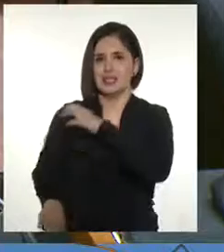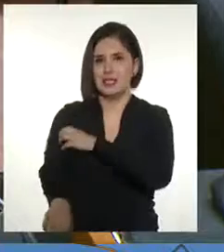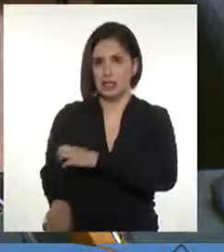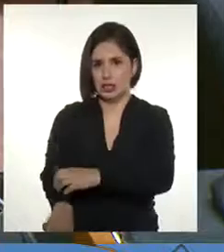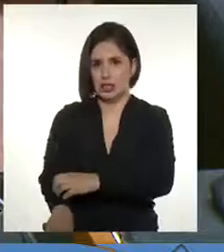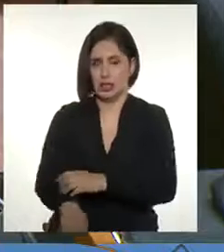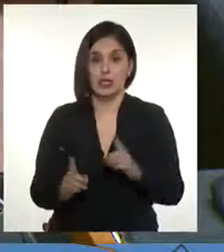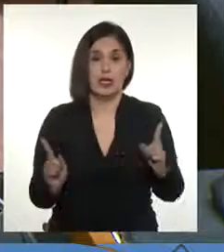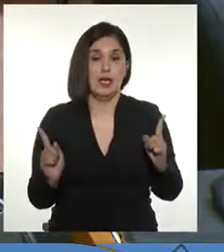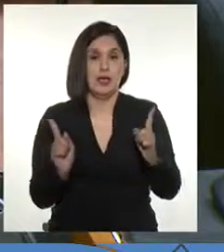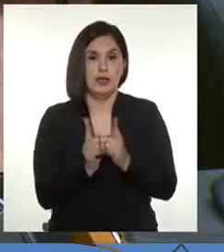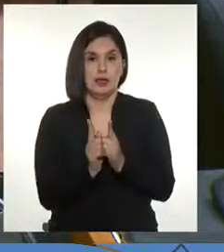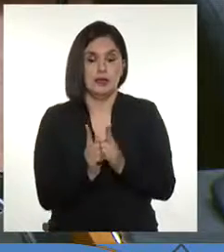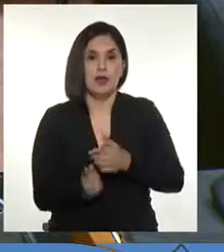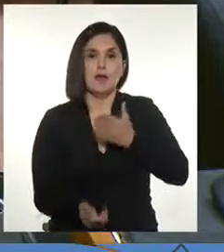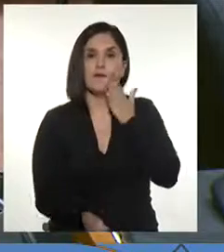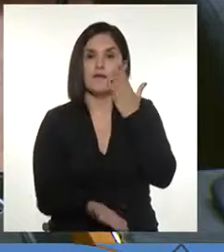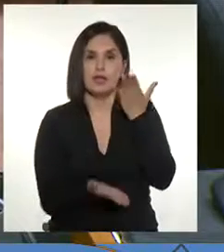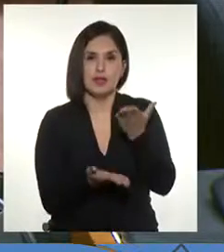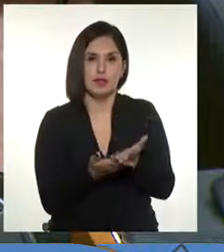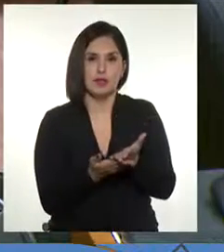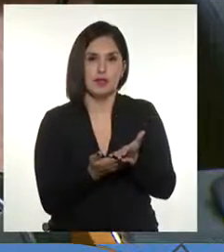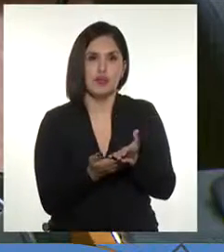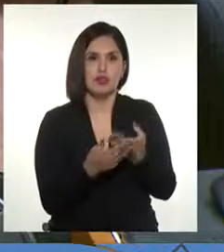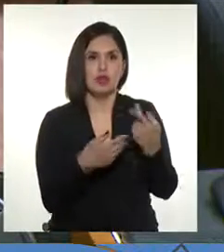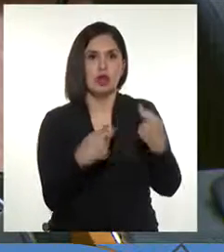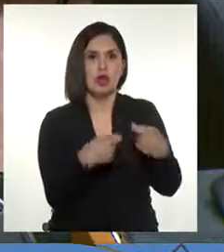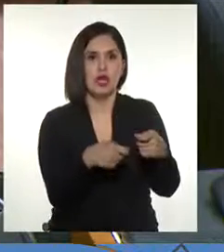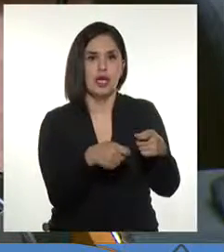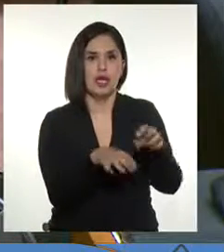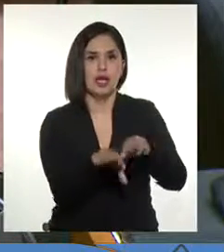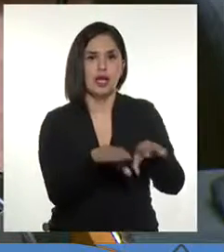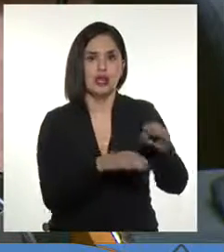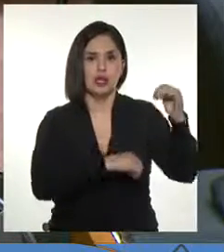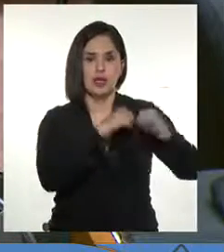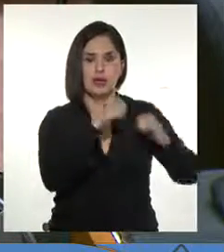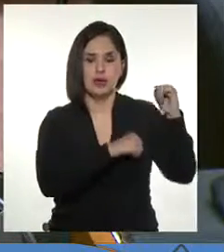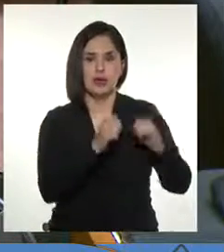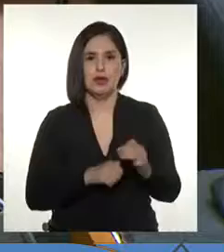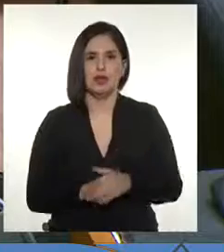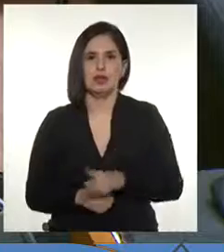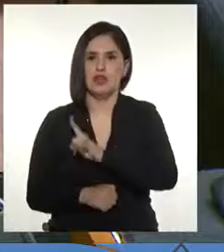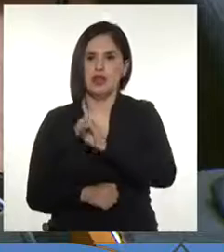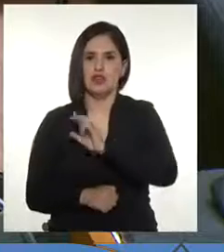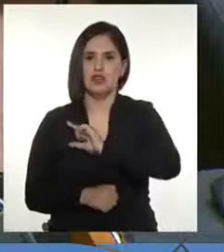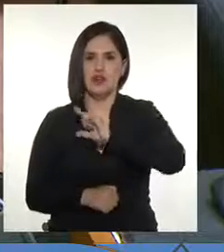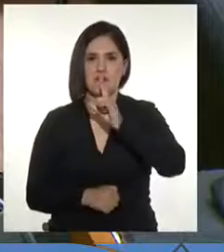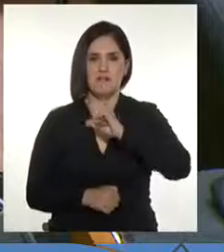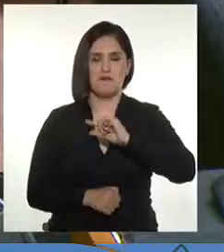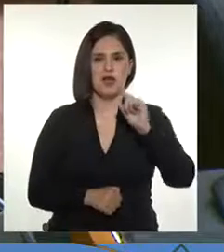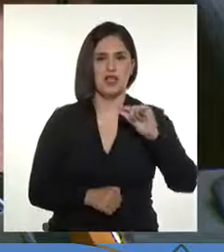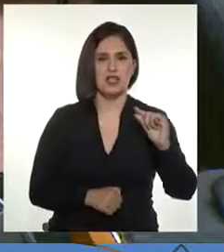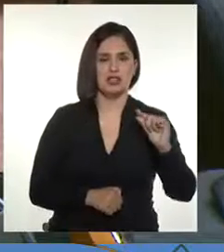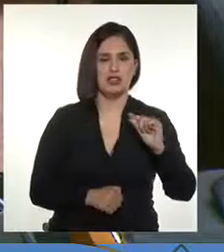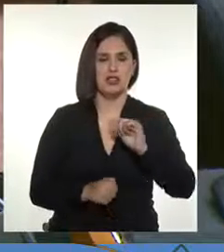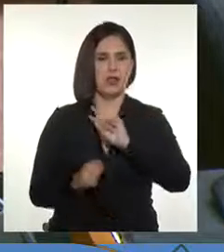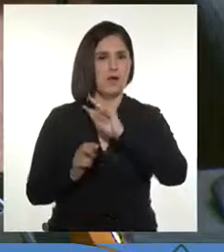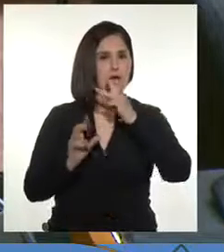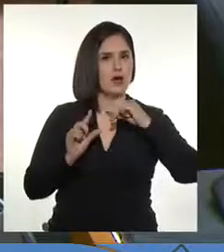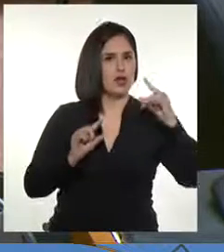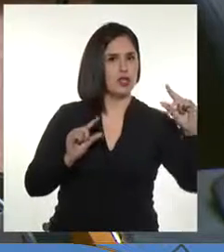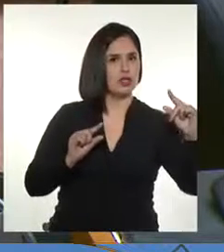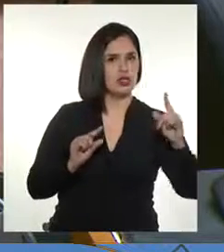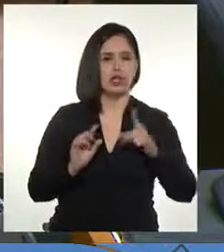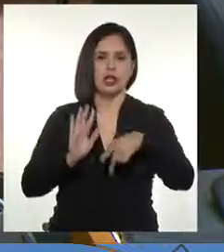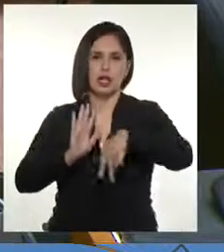acortar beneficios en el mercado de capital, y se mantiene sin variaciones la disuasiva norma anti